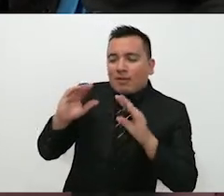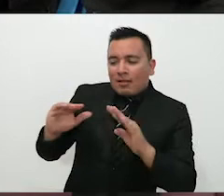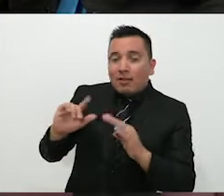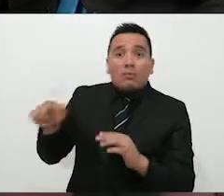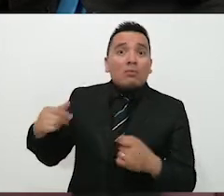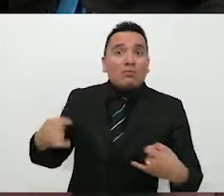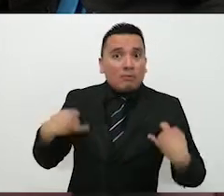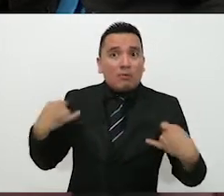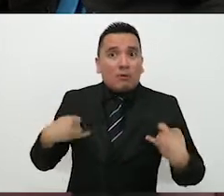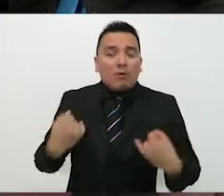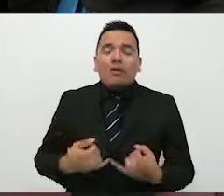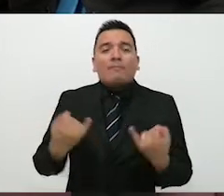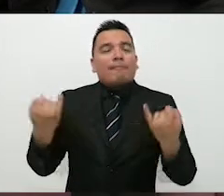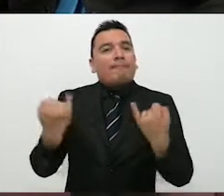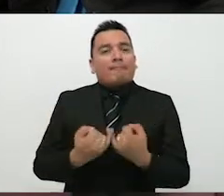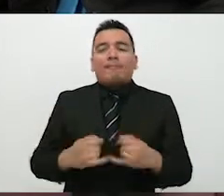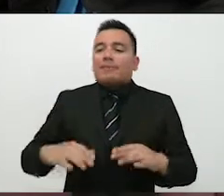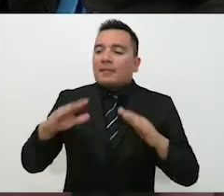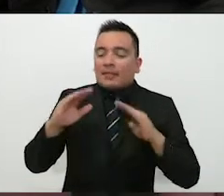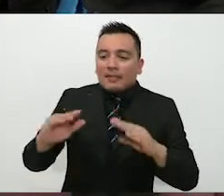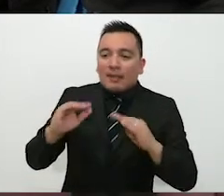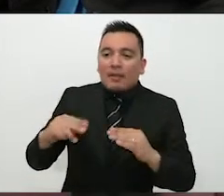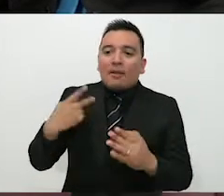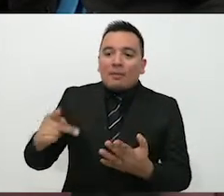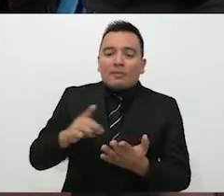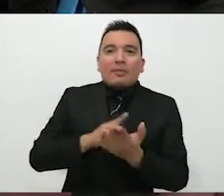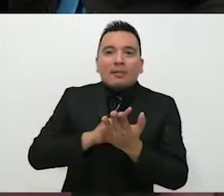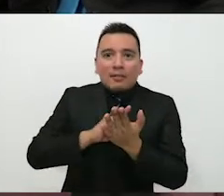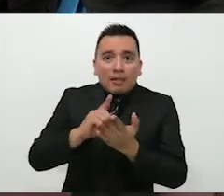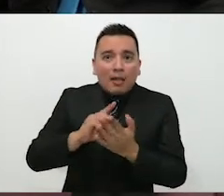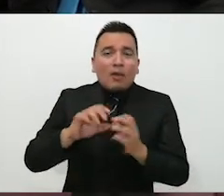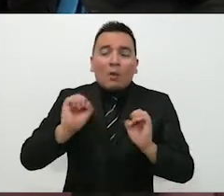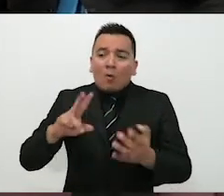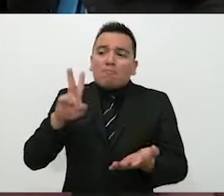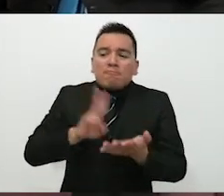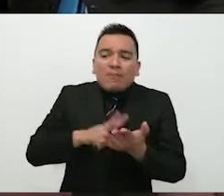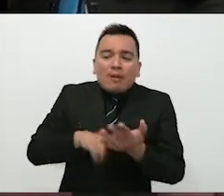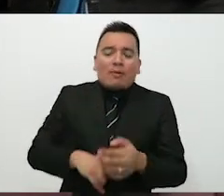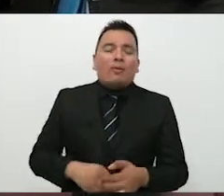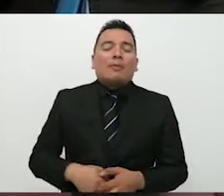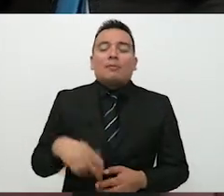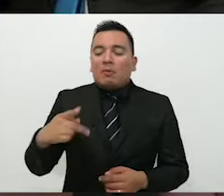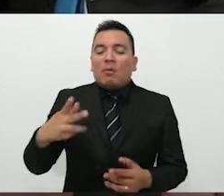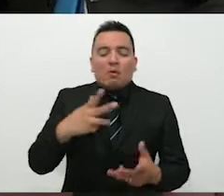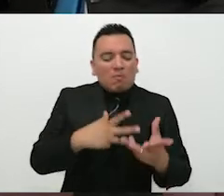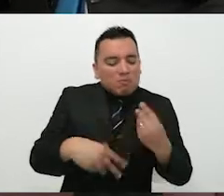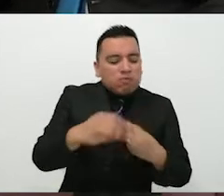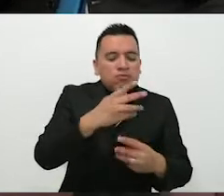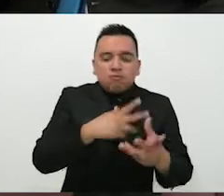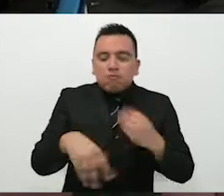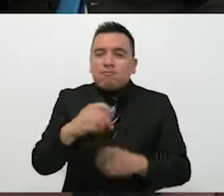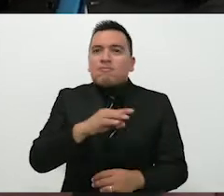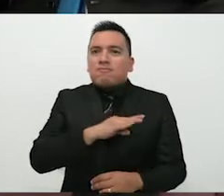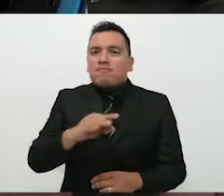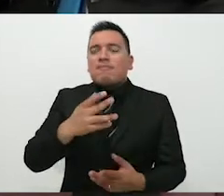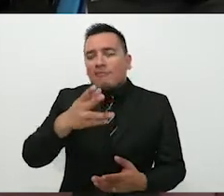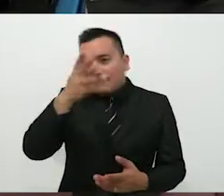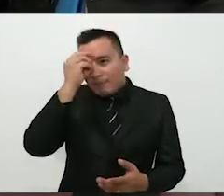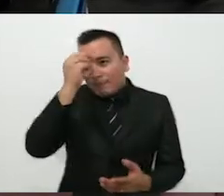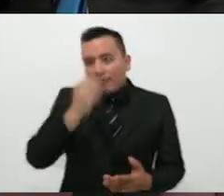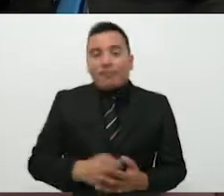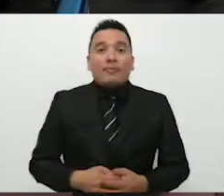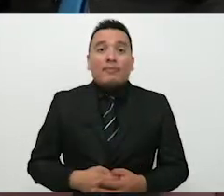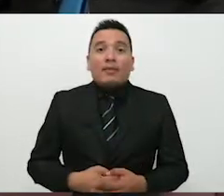juventud, se van insertando cada vez más elementos de valores civiles, de valores ciudadanos,